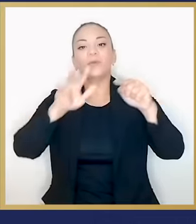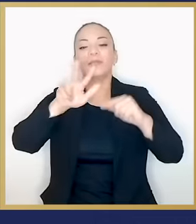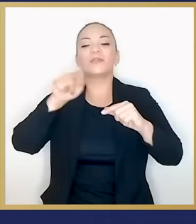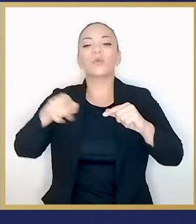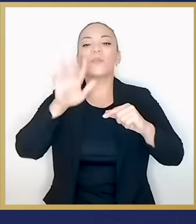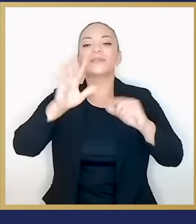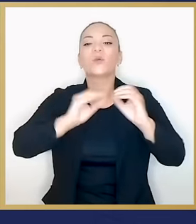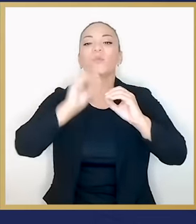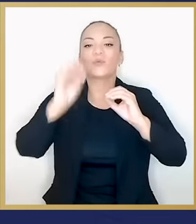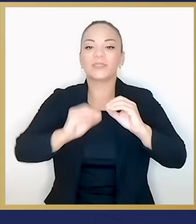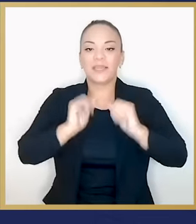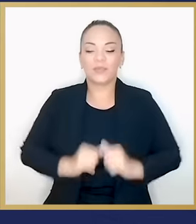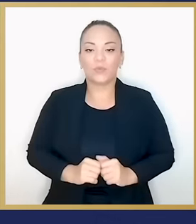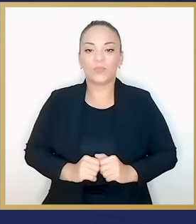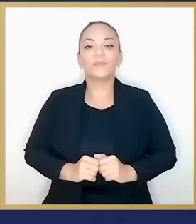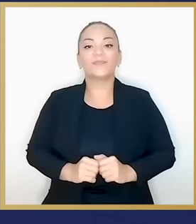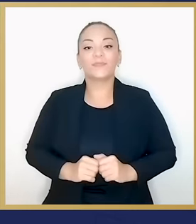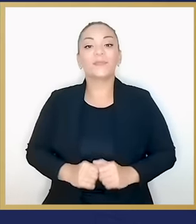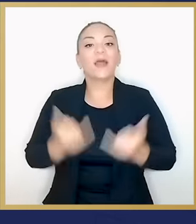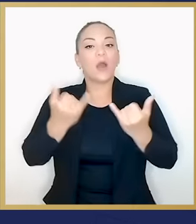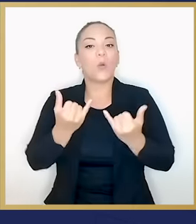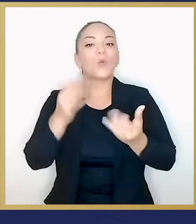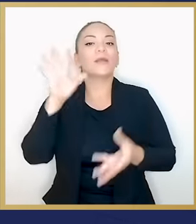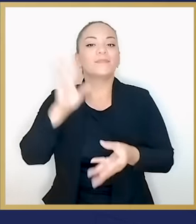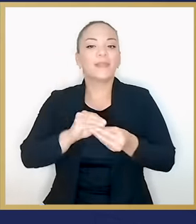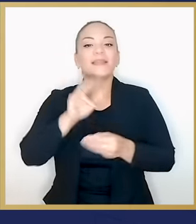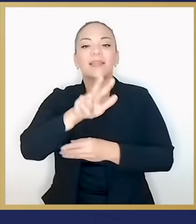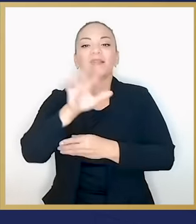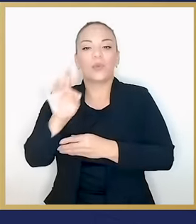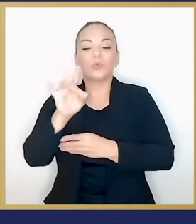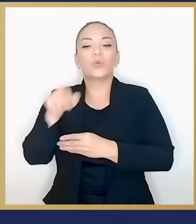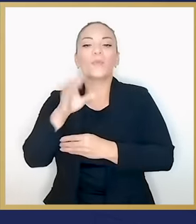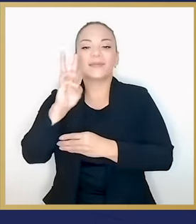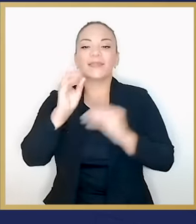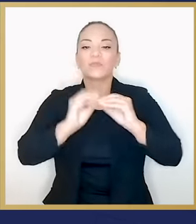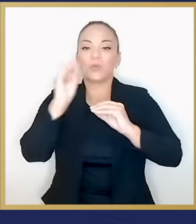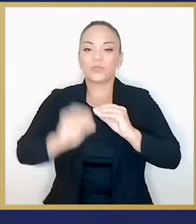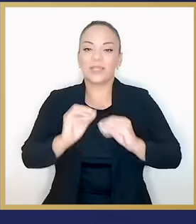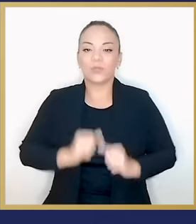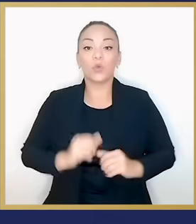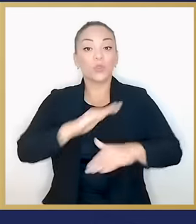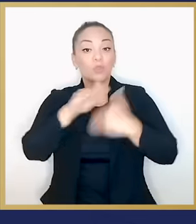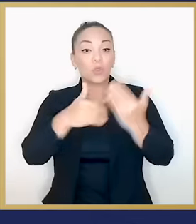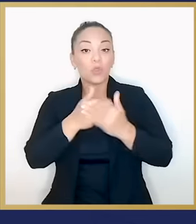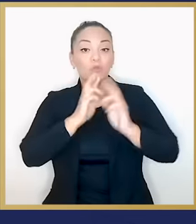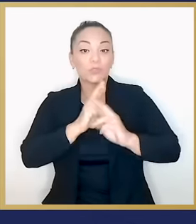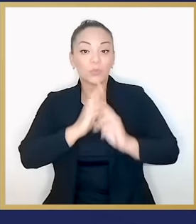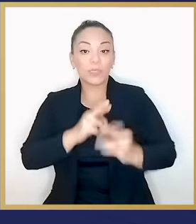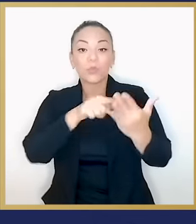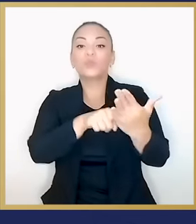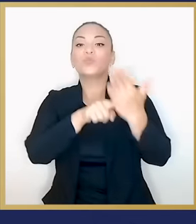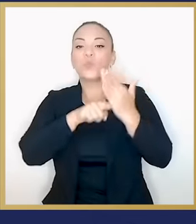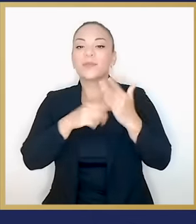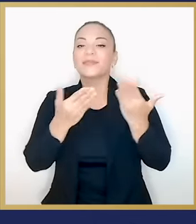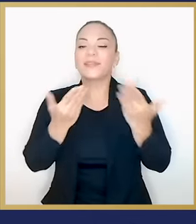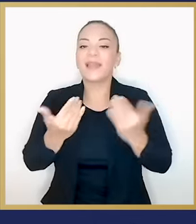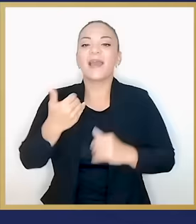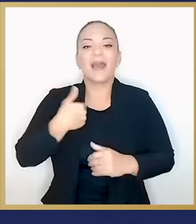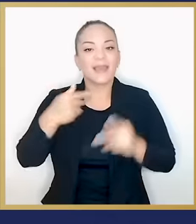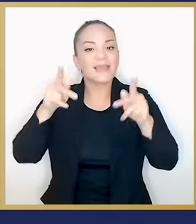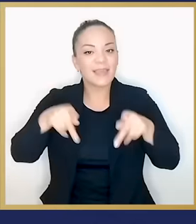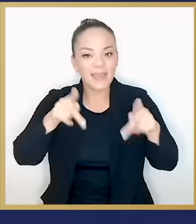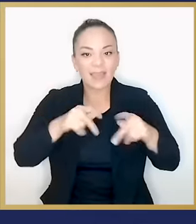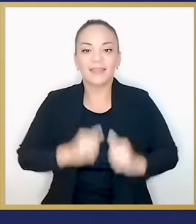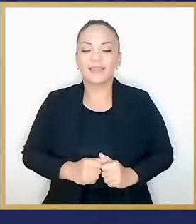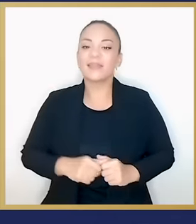.5% y se encuentra hoy en un 38.6%. Todos estos resultados los que nos dice es que hay gente